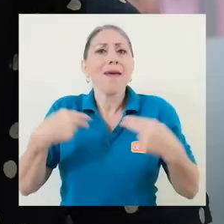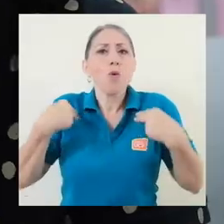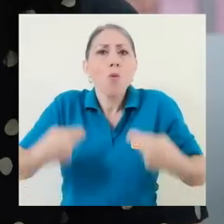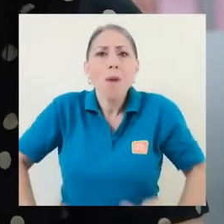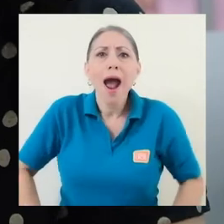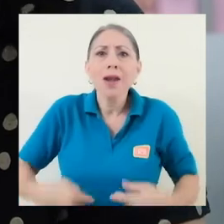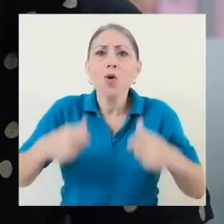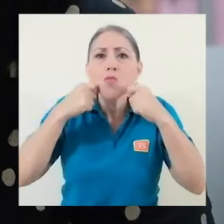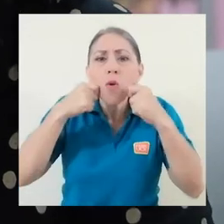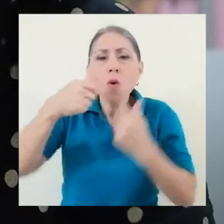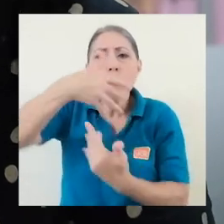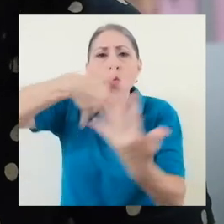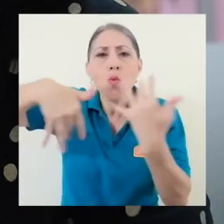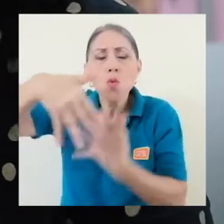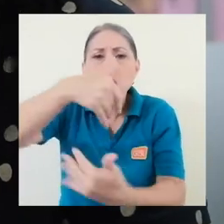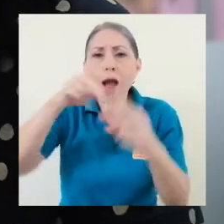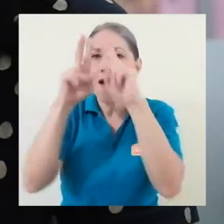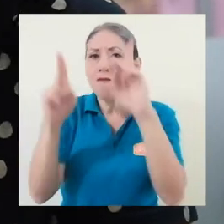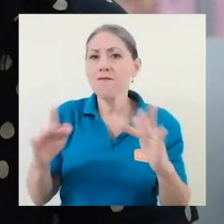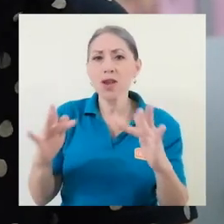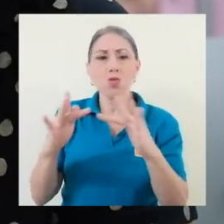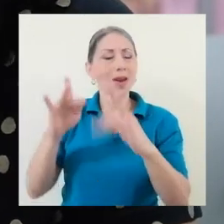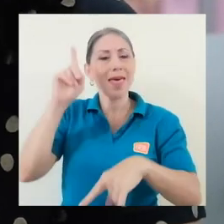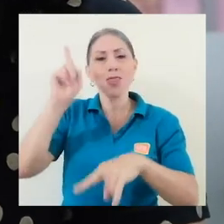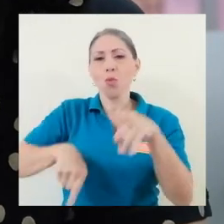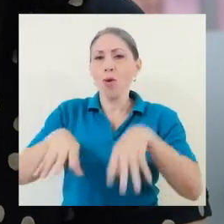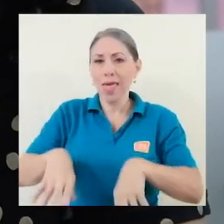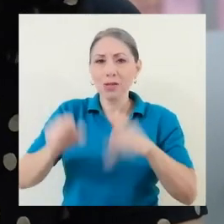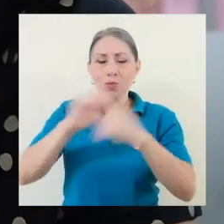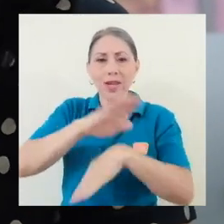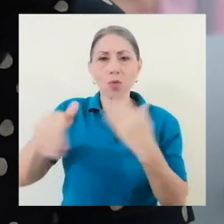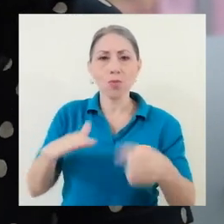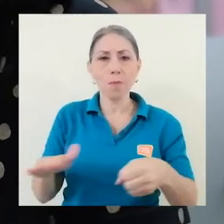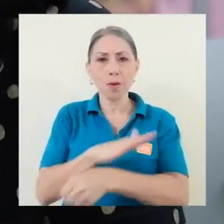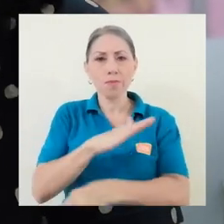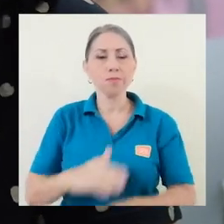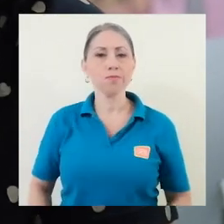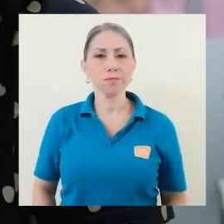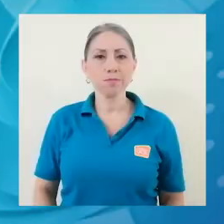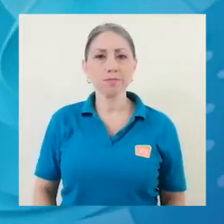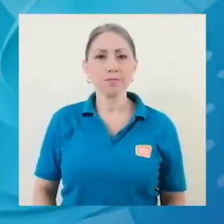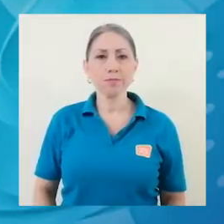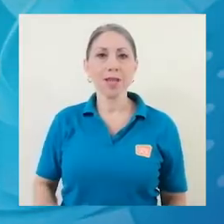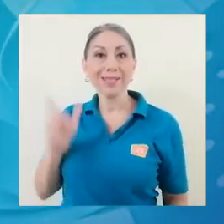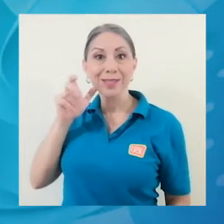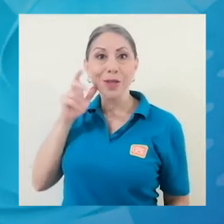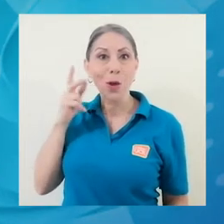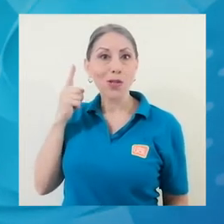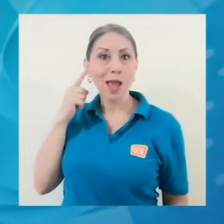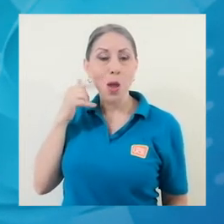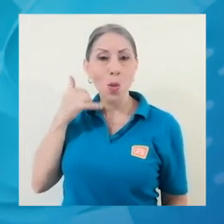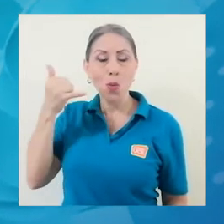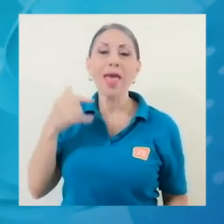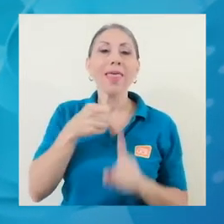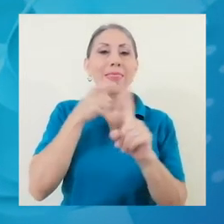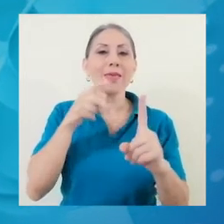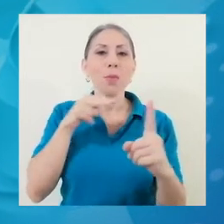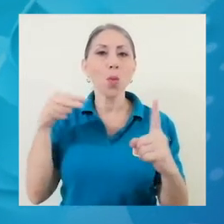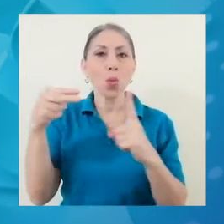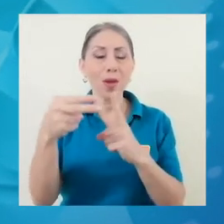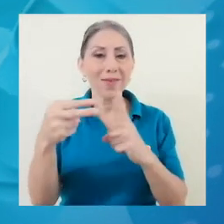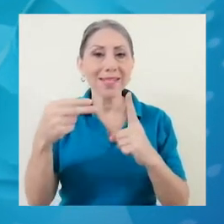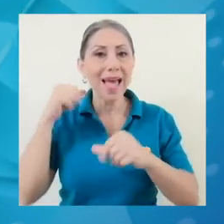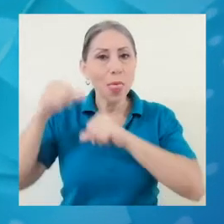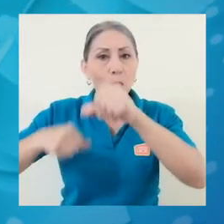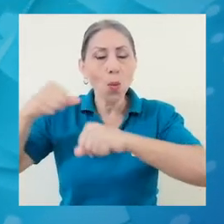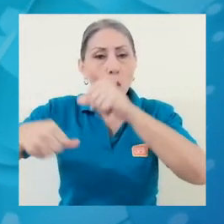humana que la virtualidad no está en capacidad de asumir en su totalidad. Desde el punto de vista antropológicamente, nosotros